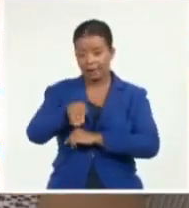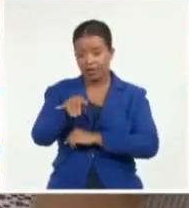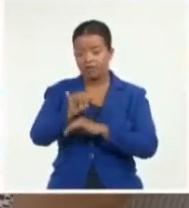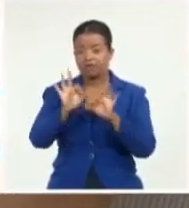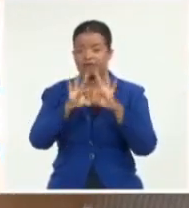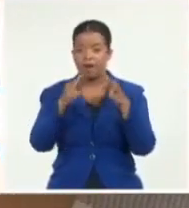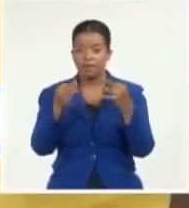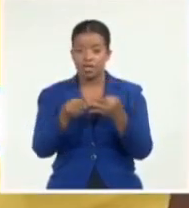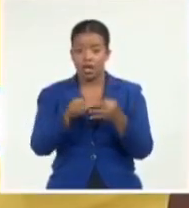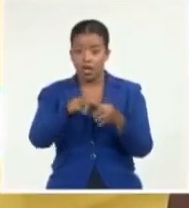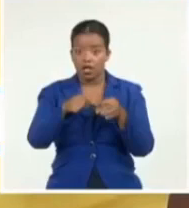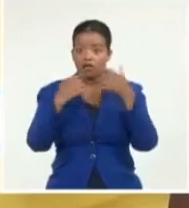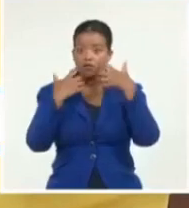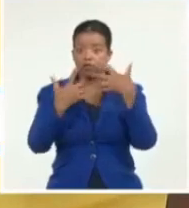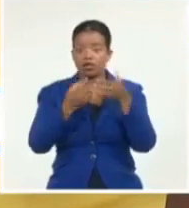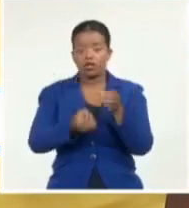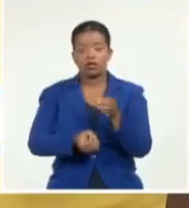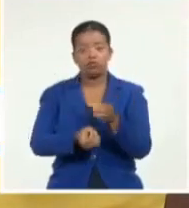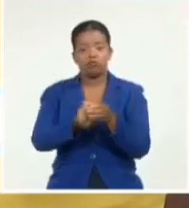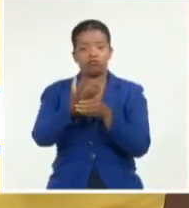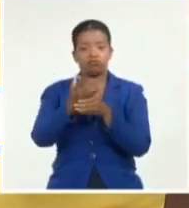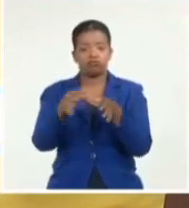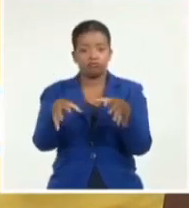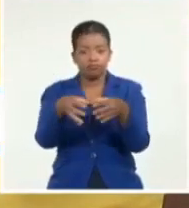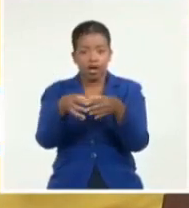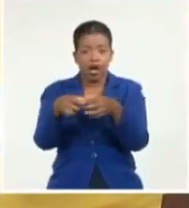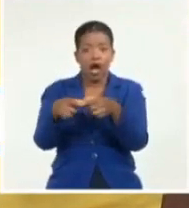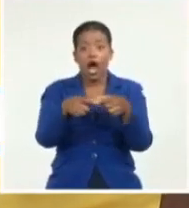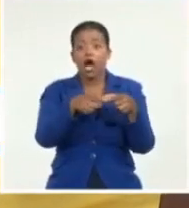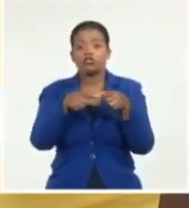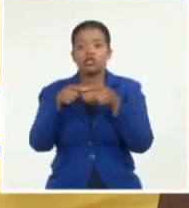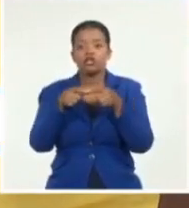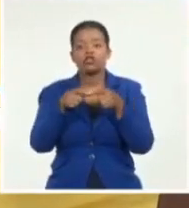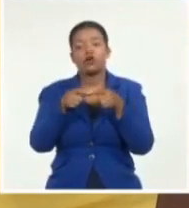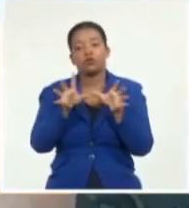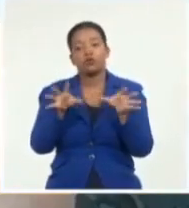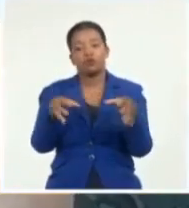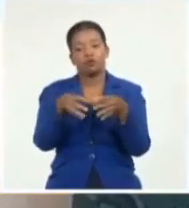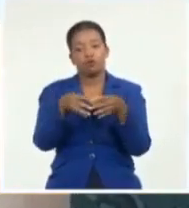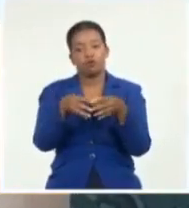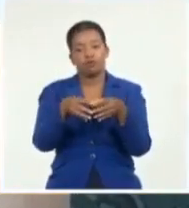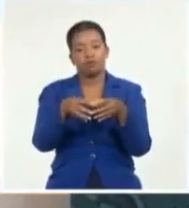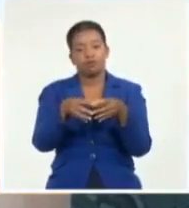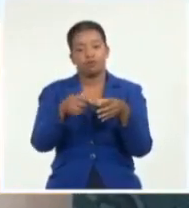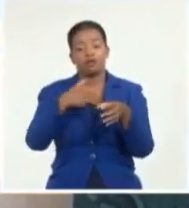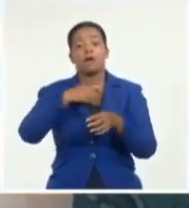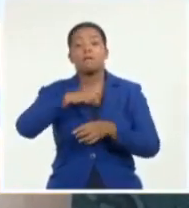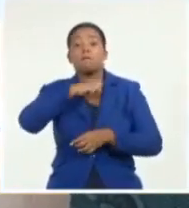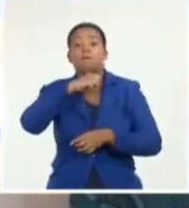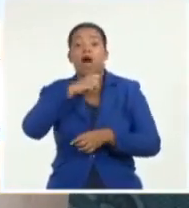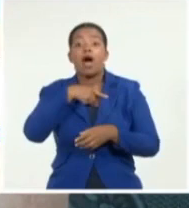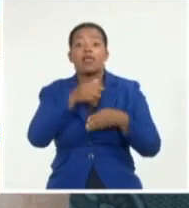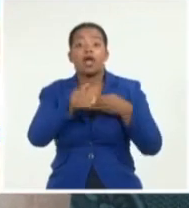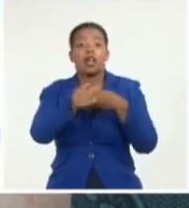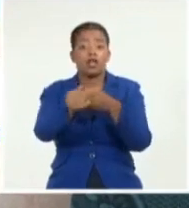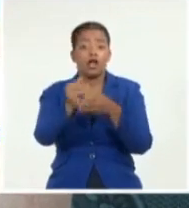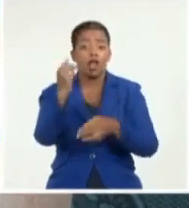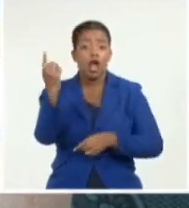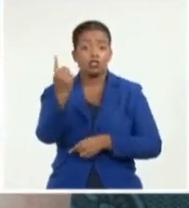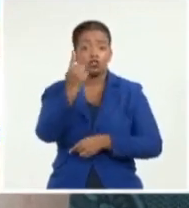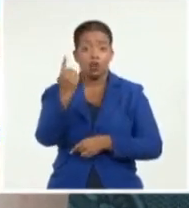paso decisivo para la creación de una asociación que las agrupe. Como madre y líder nacional que soy de las